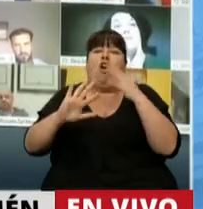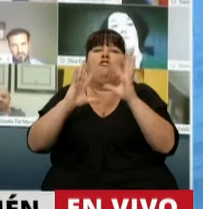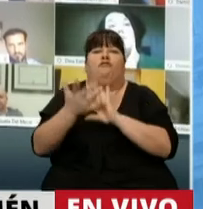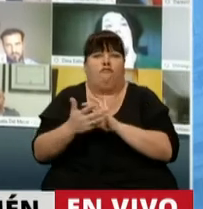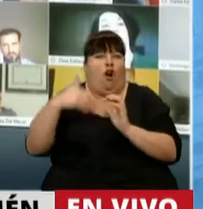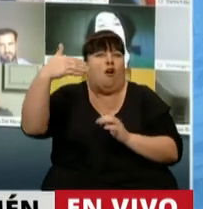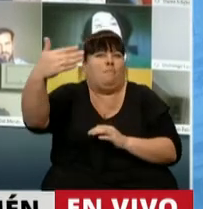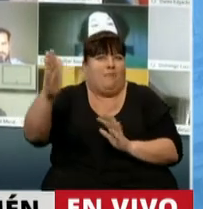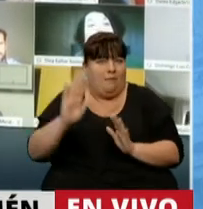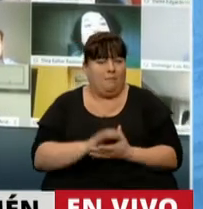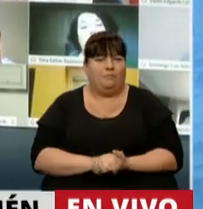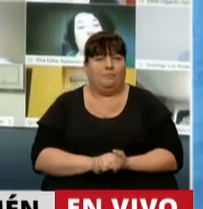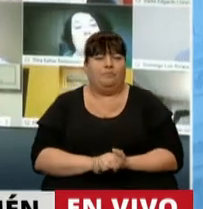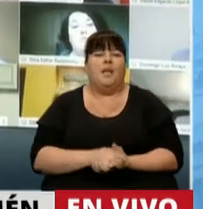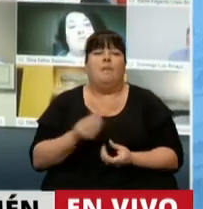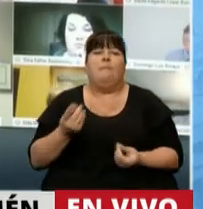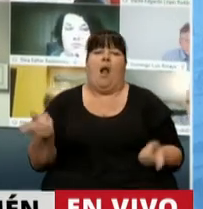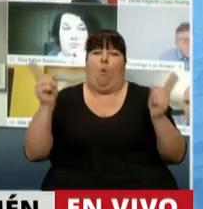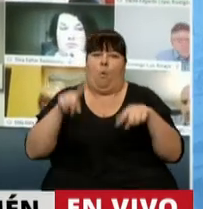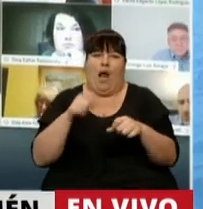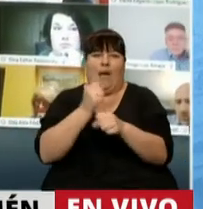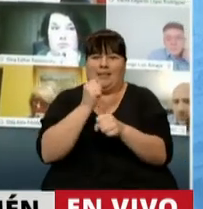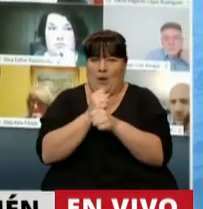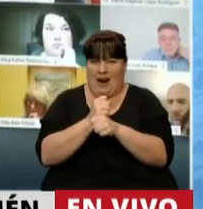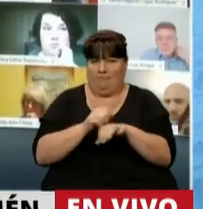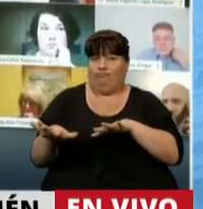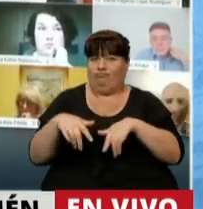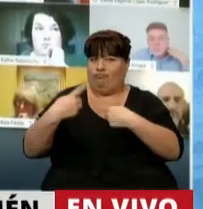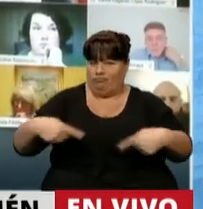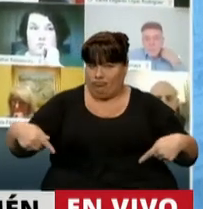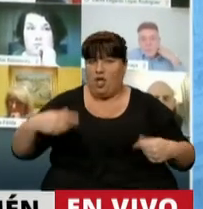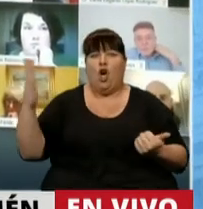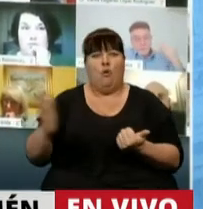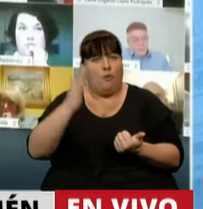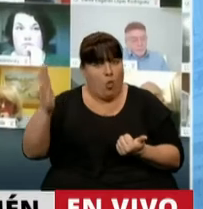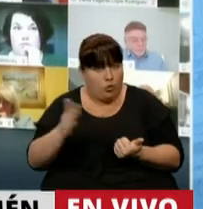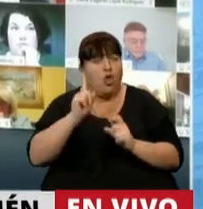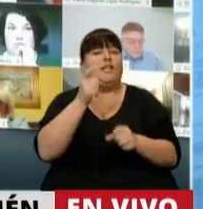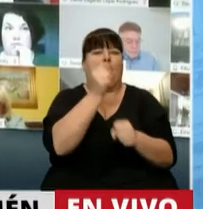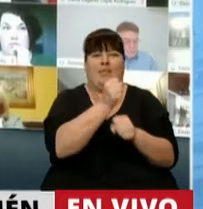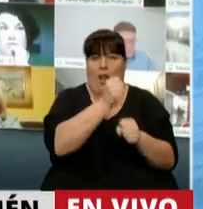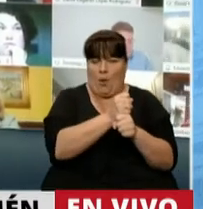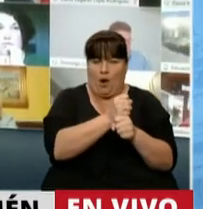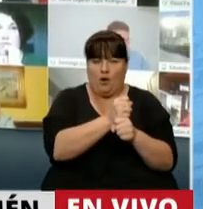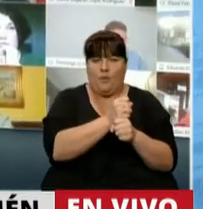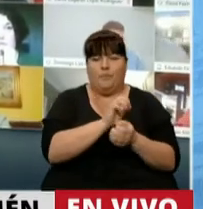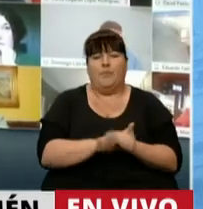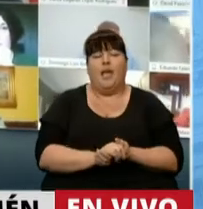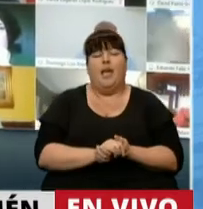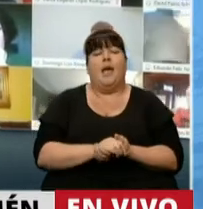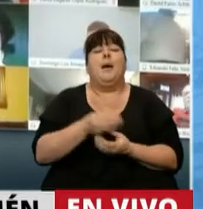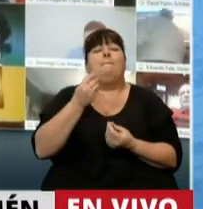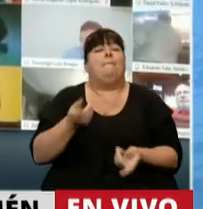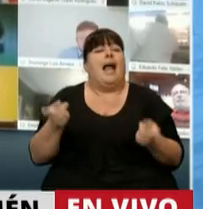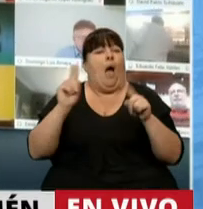condiciones posibles para la recuperación de la actividad, la producción y el empleo. Para la